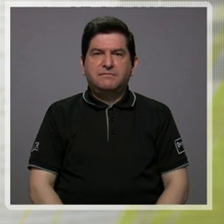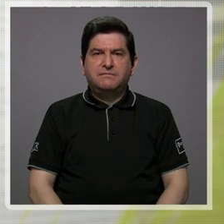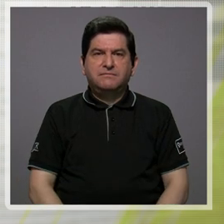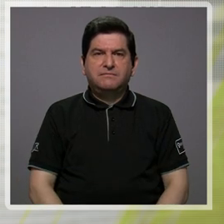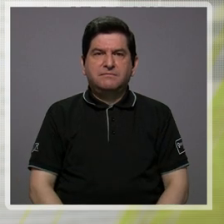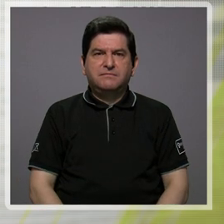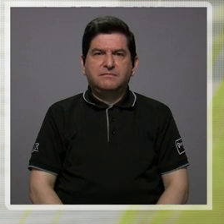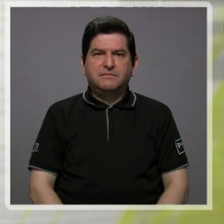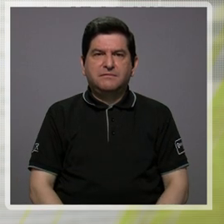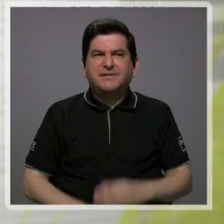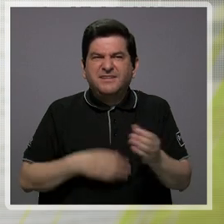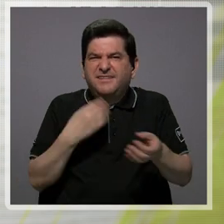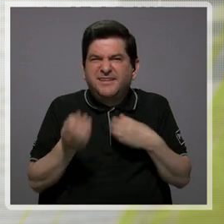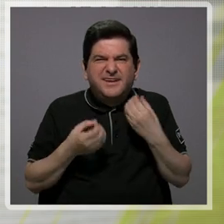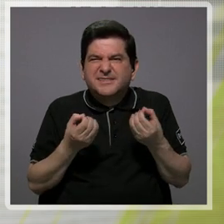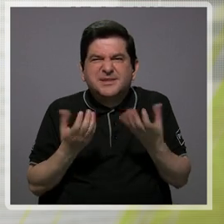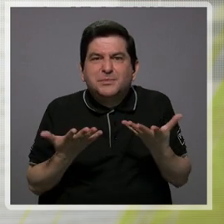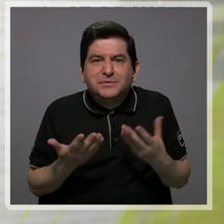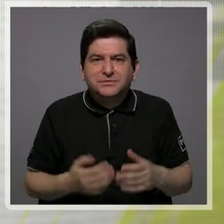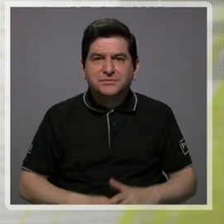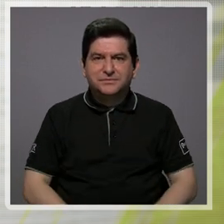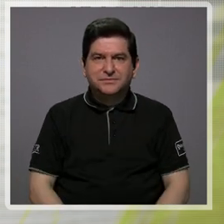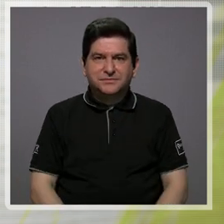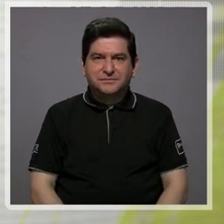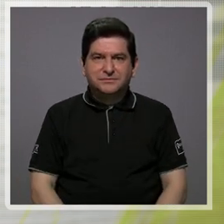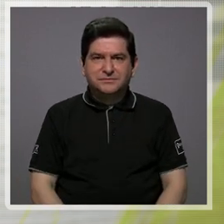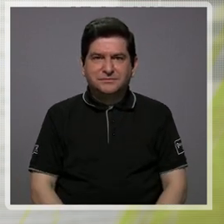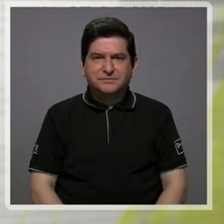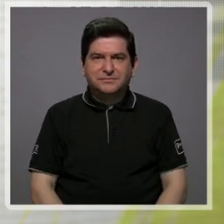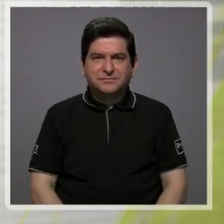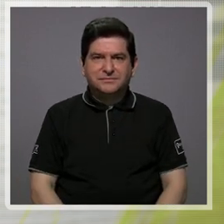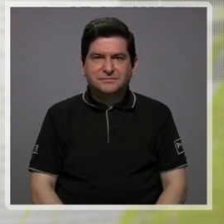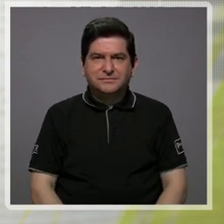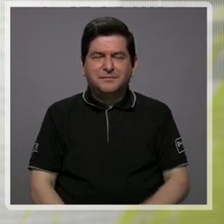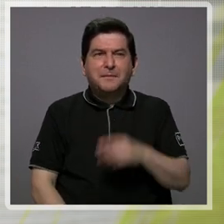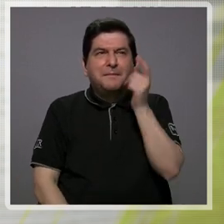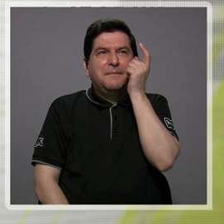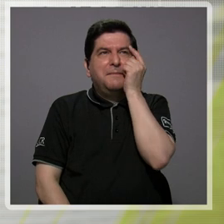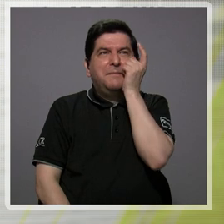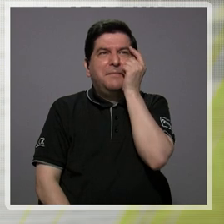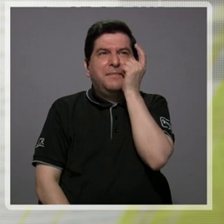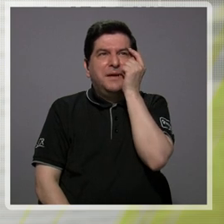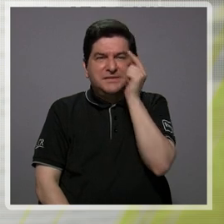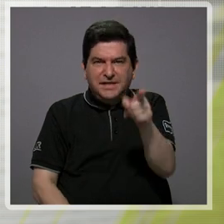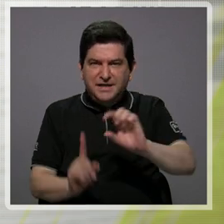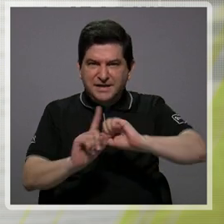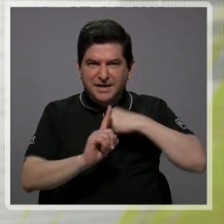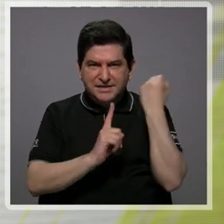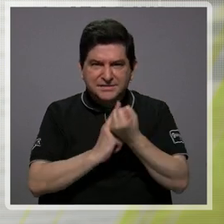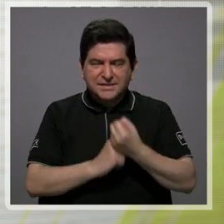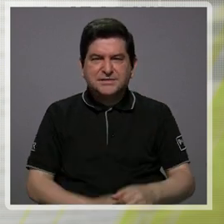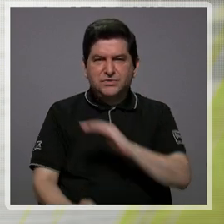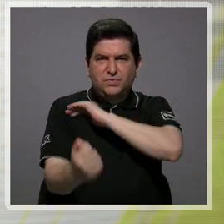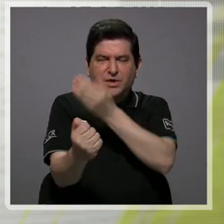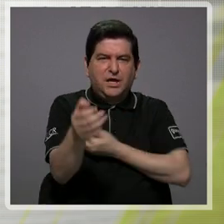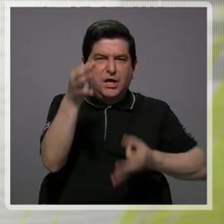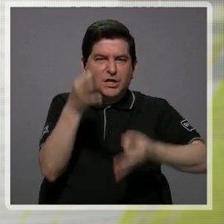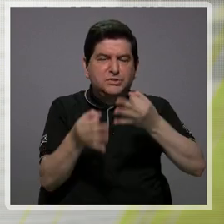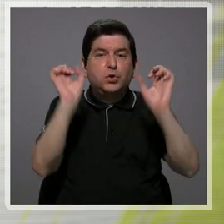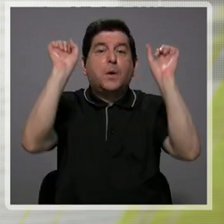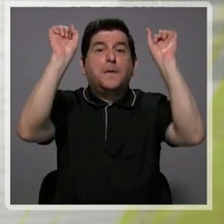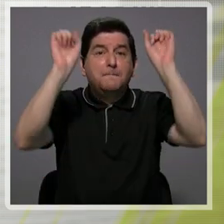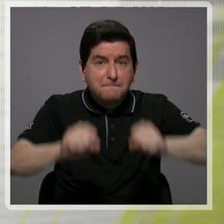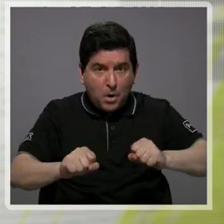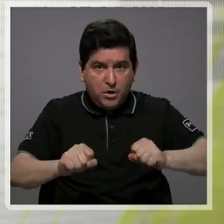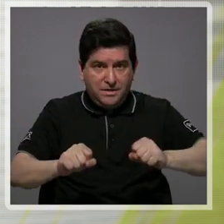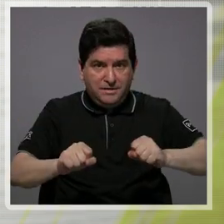se puede hacer? ¿Qué tiene pensado el Poder Judicial para poder